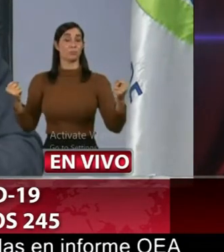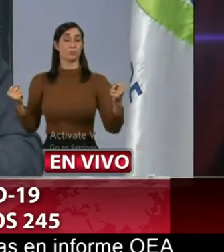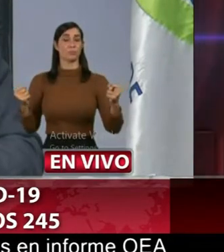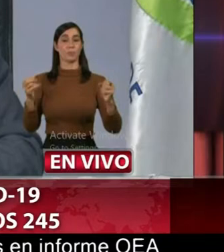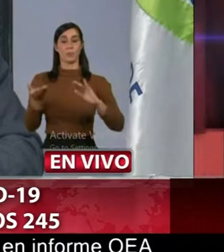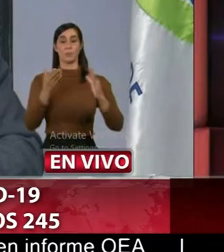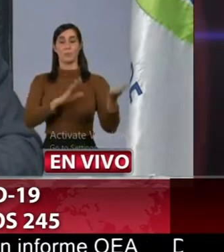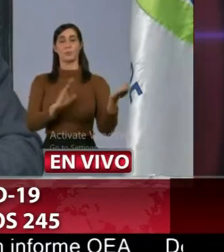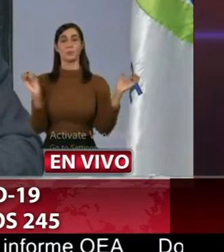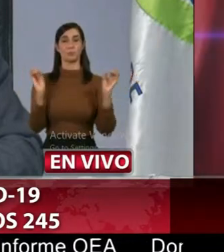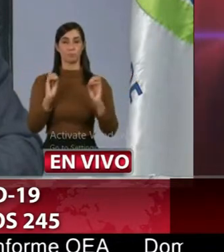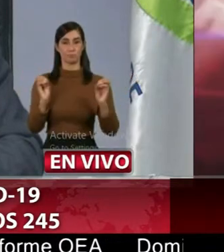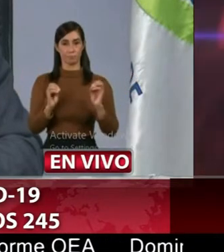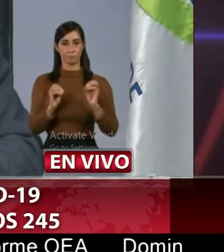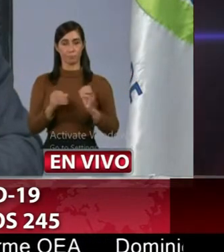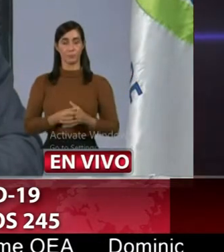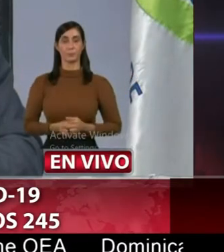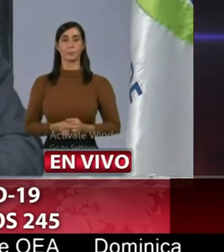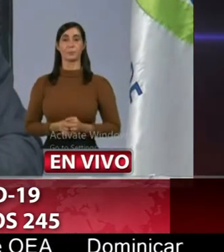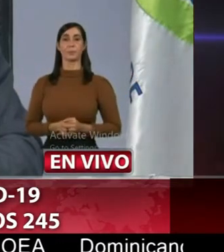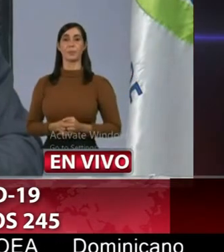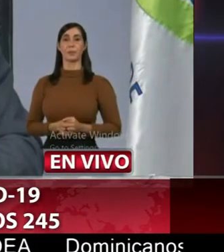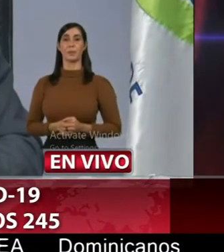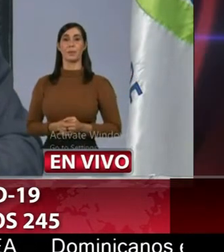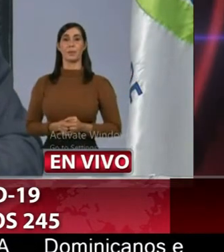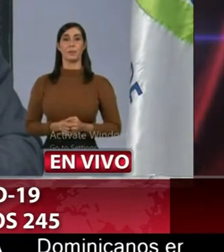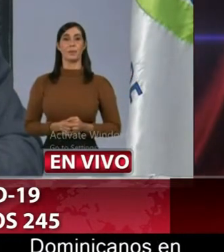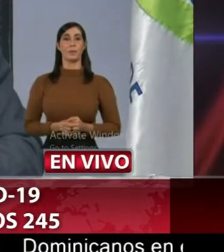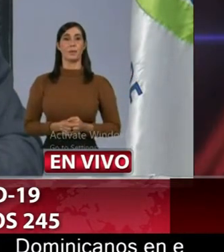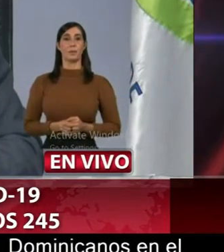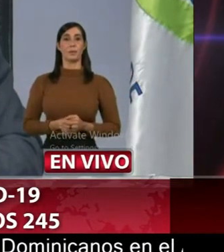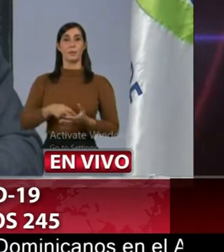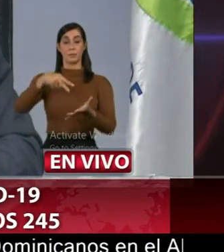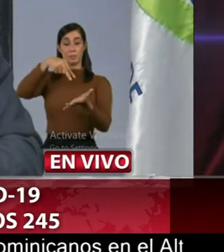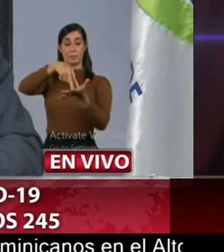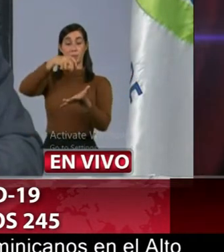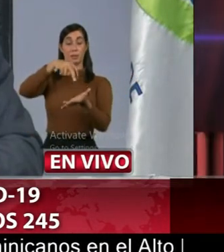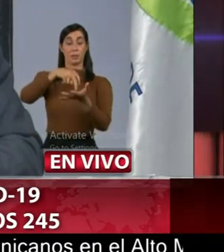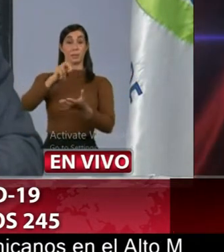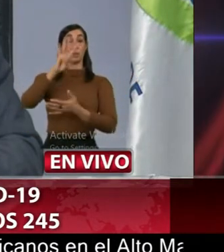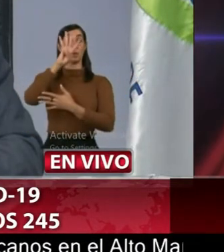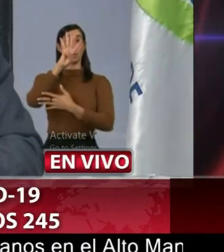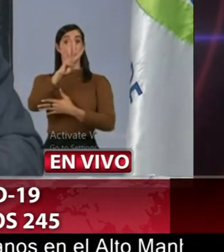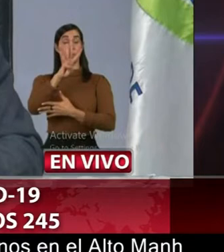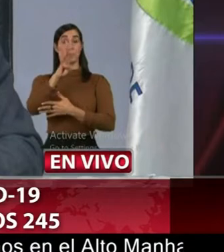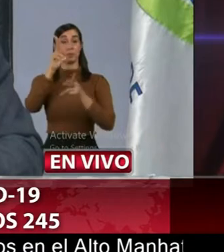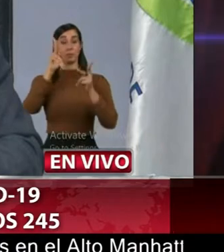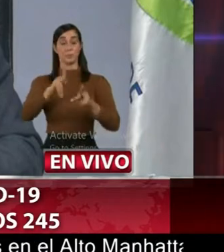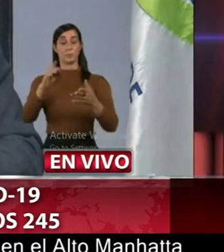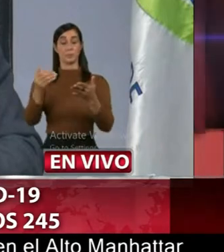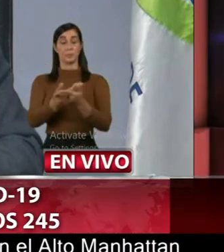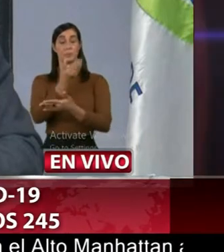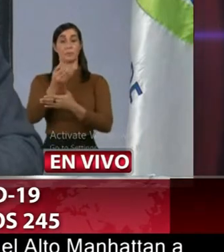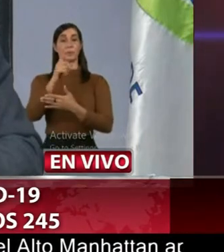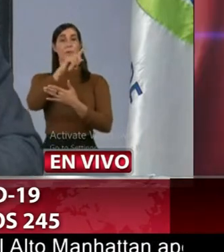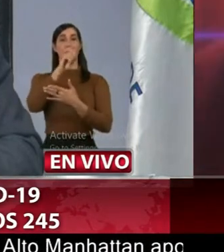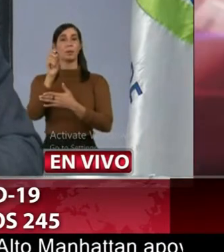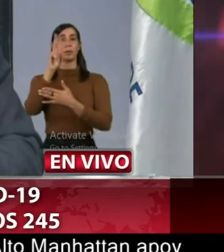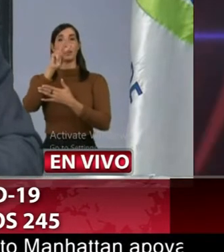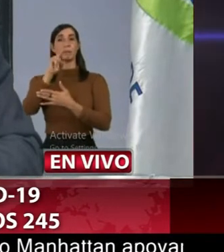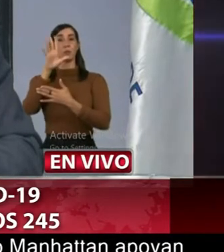cero fallecimiento hermanas hermanas miraval cuatro casos nuevos ciento